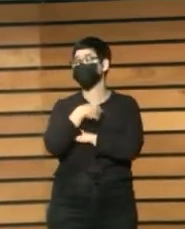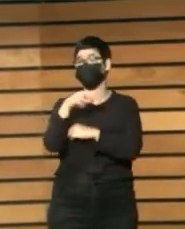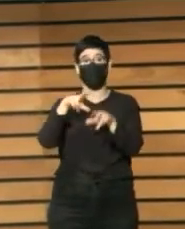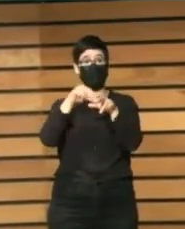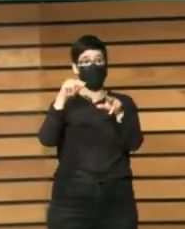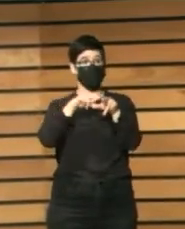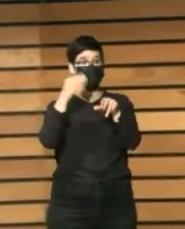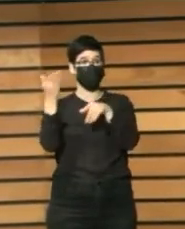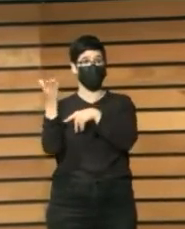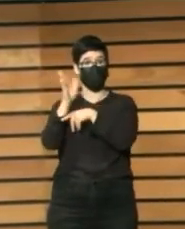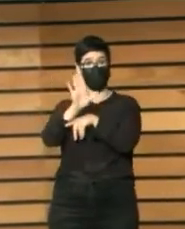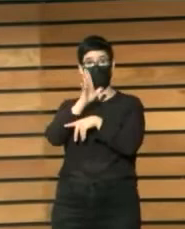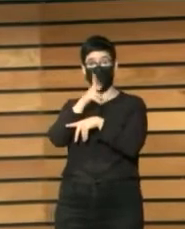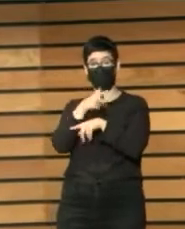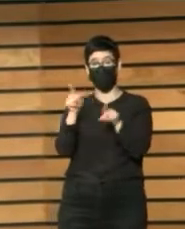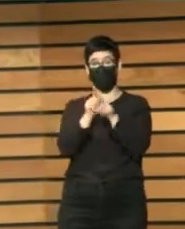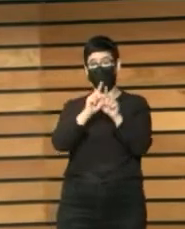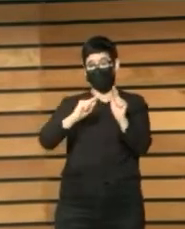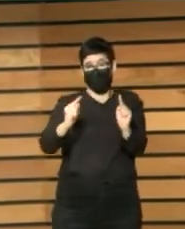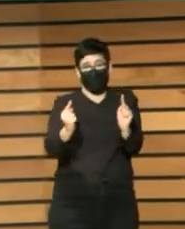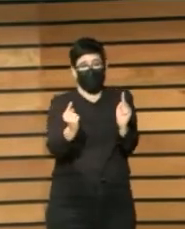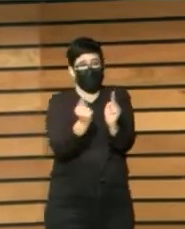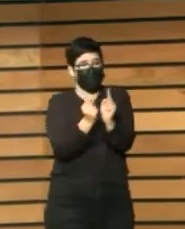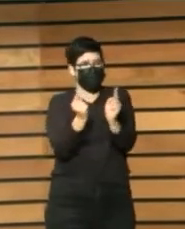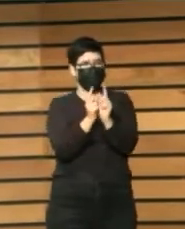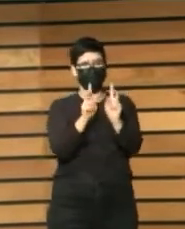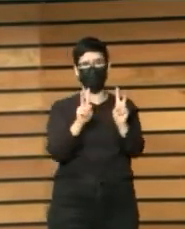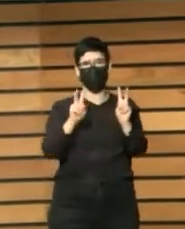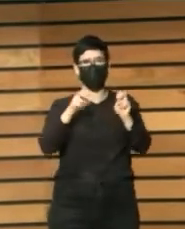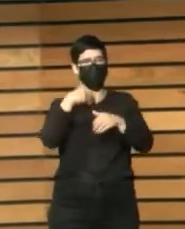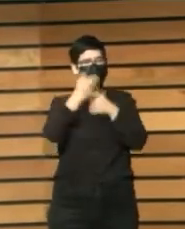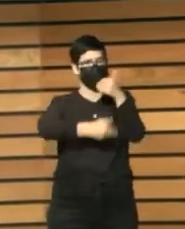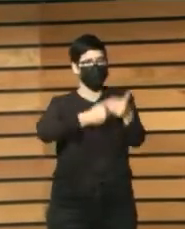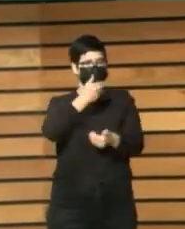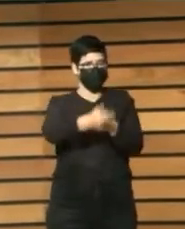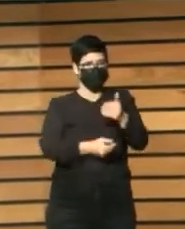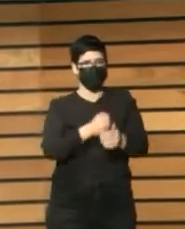breve relatoría sobre ese proceso.